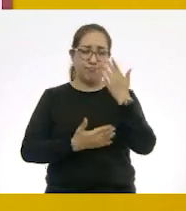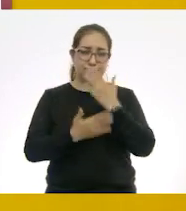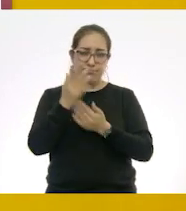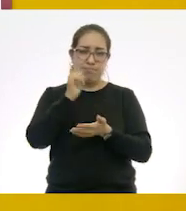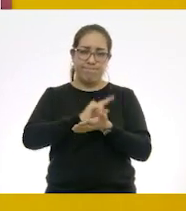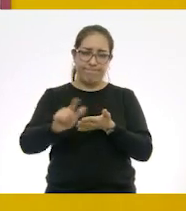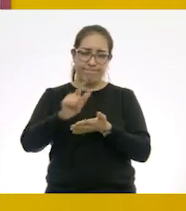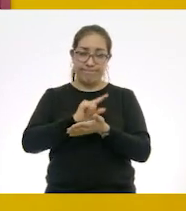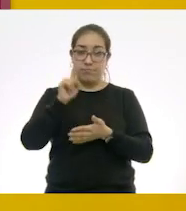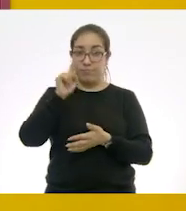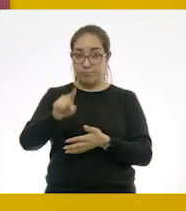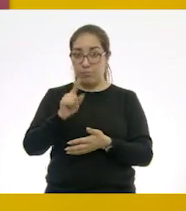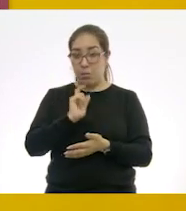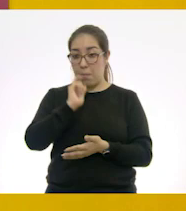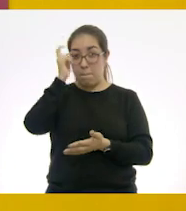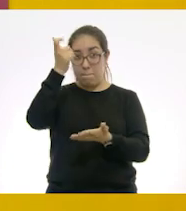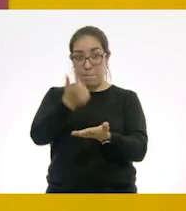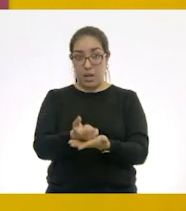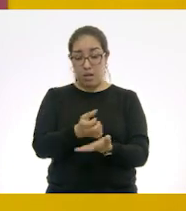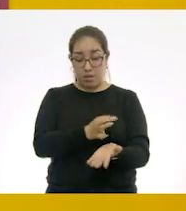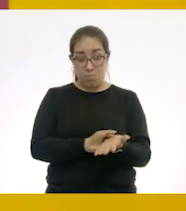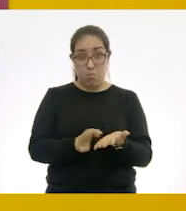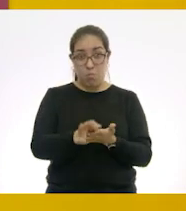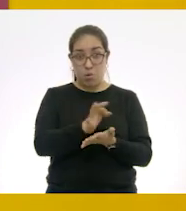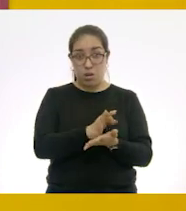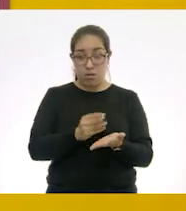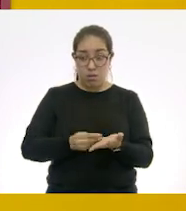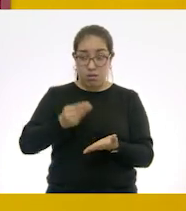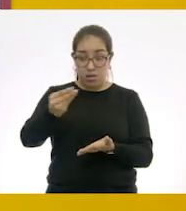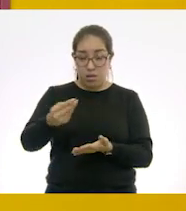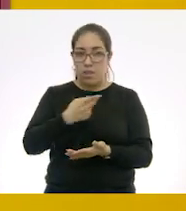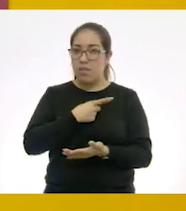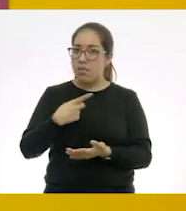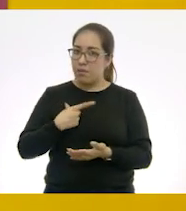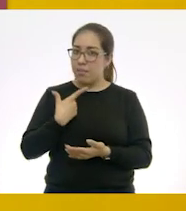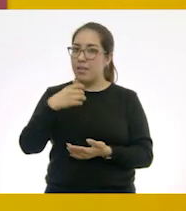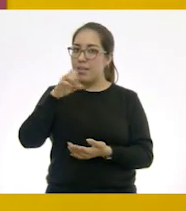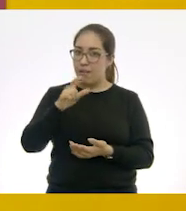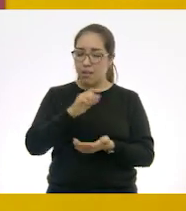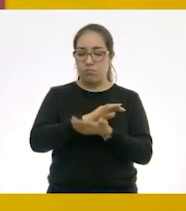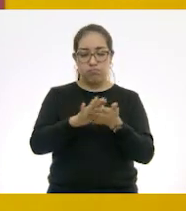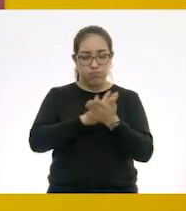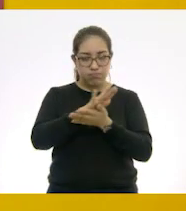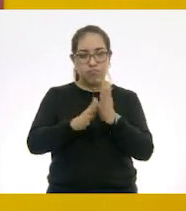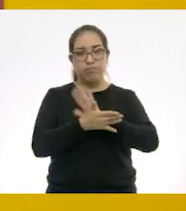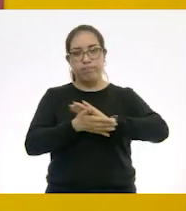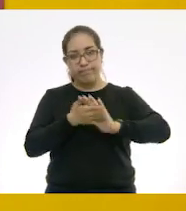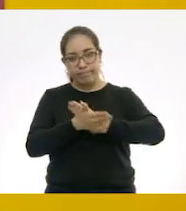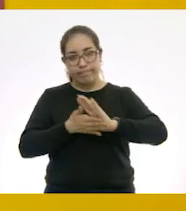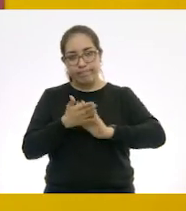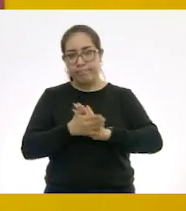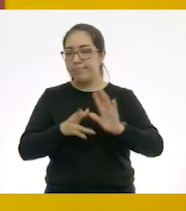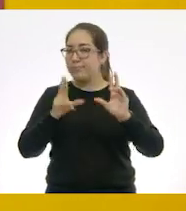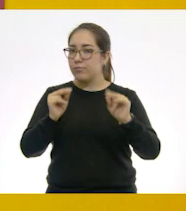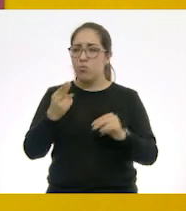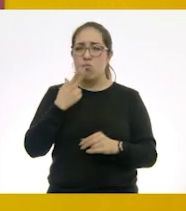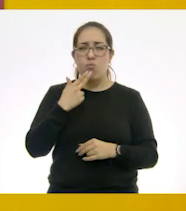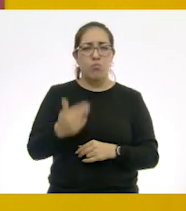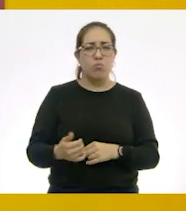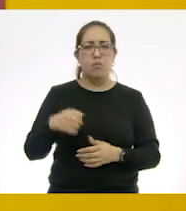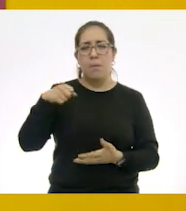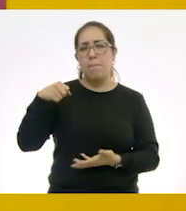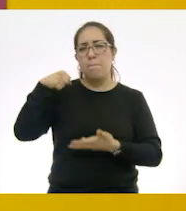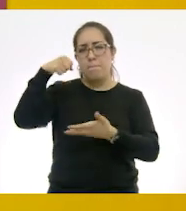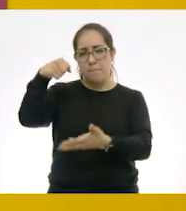cobros en efectivo, desinfecta tus manos, desinfecta frecuentemente el piso y superficies, evita entregar bolsas de plástico,